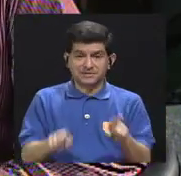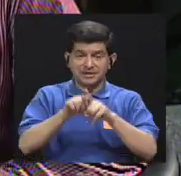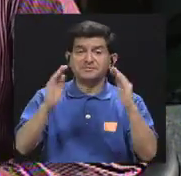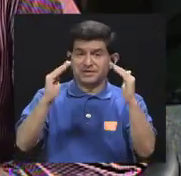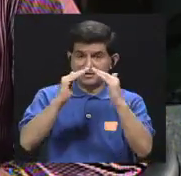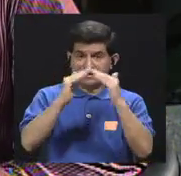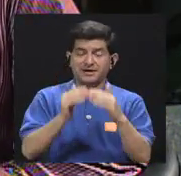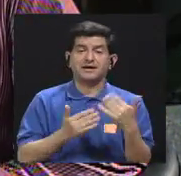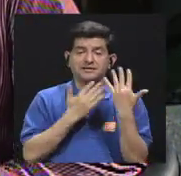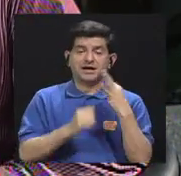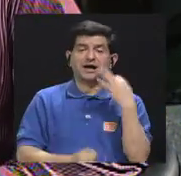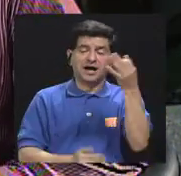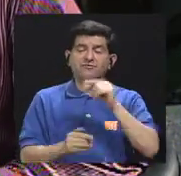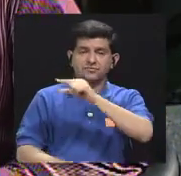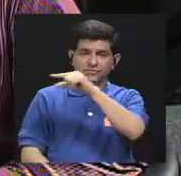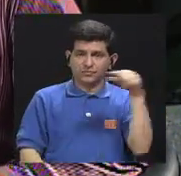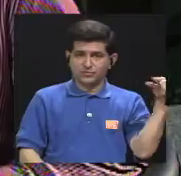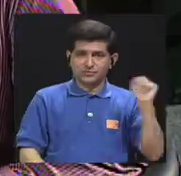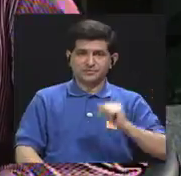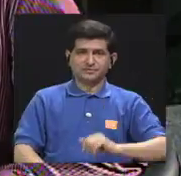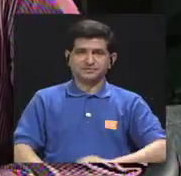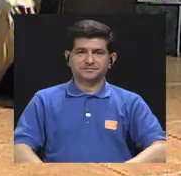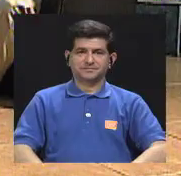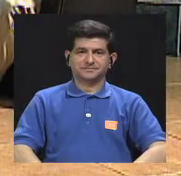y los esperamos la próxima semana